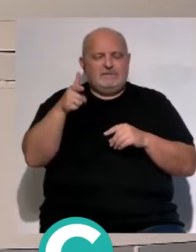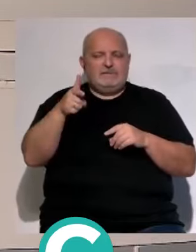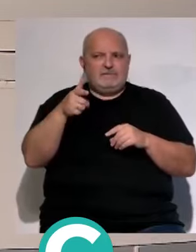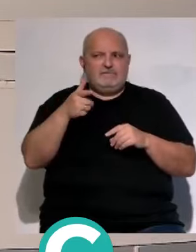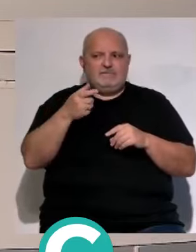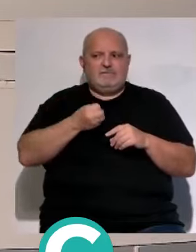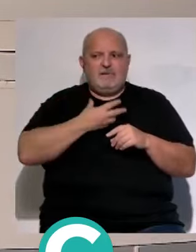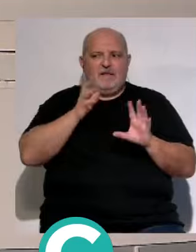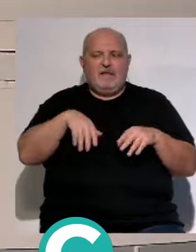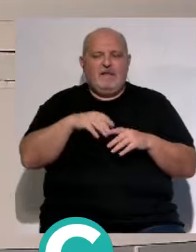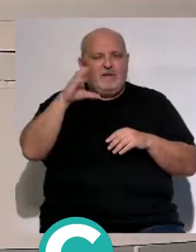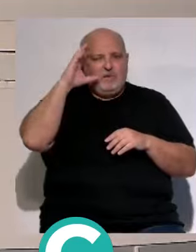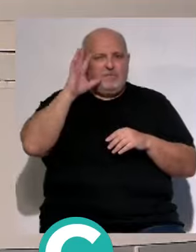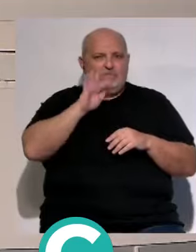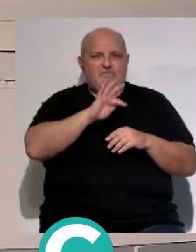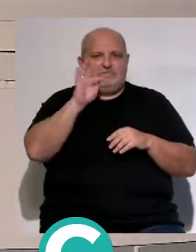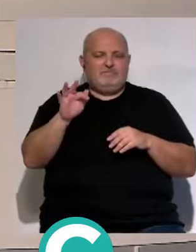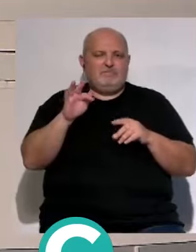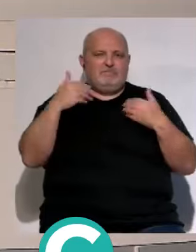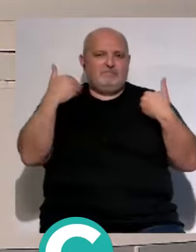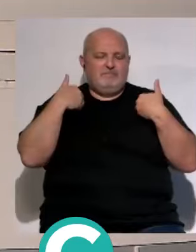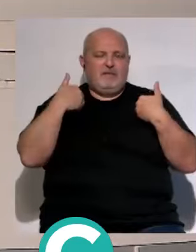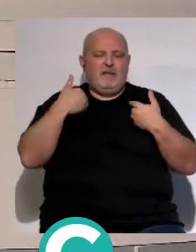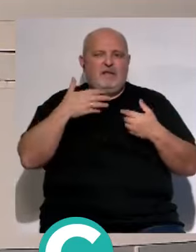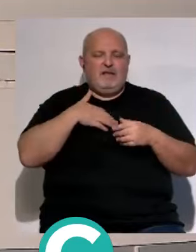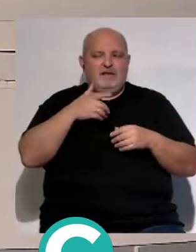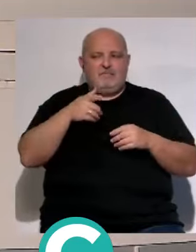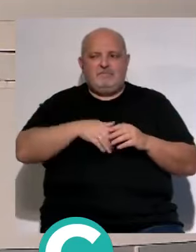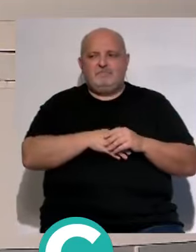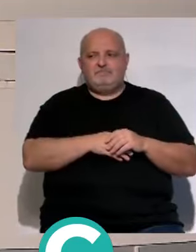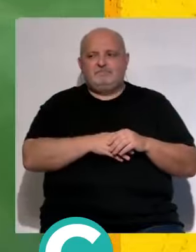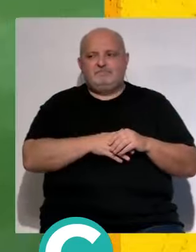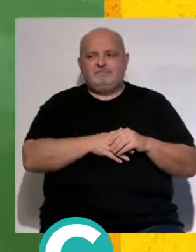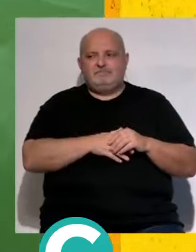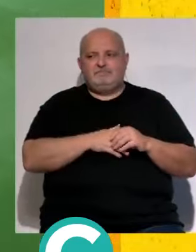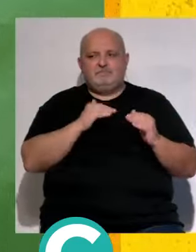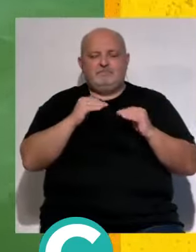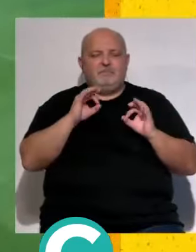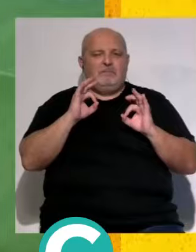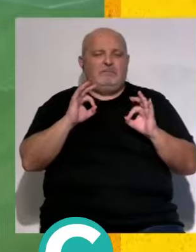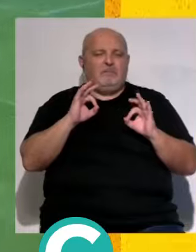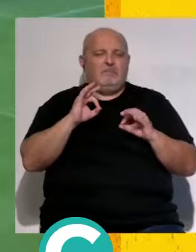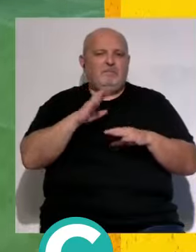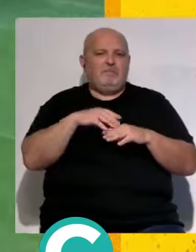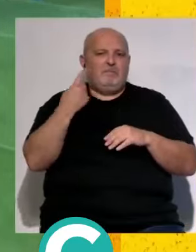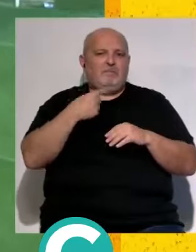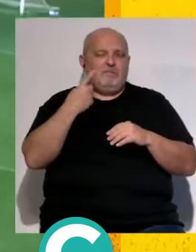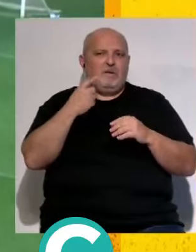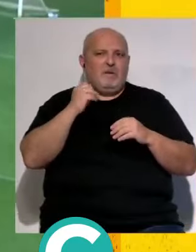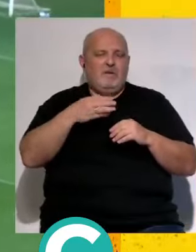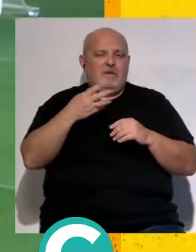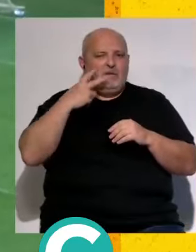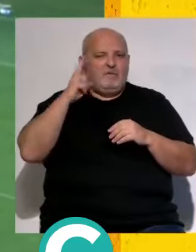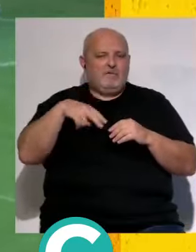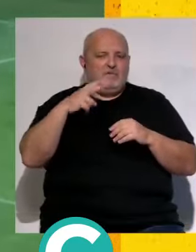la afición cadista vamos a escuchar las valoraciones del Choco Antonio Lózano momentos especiales Cádiz siempre va a ser un club que lo voy